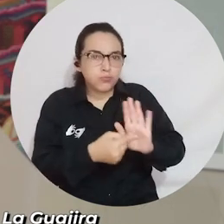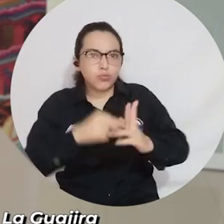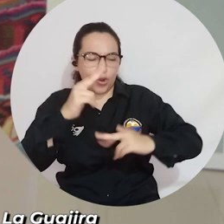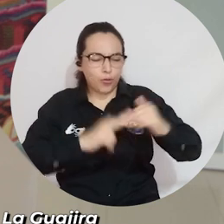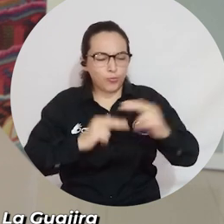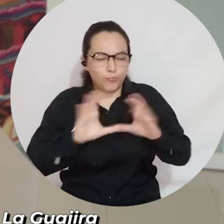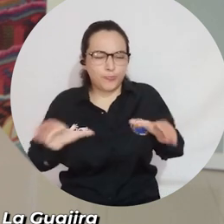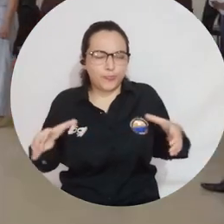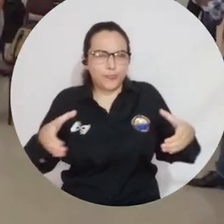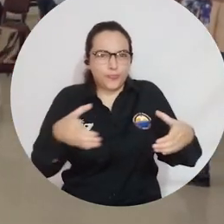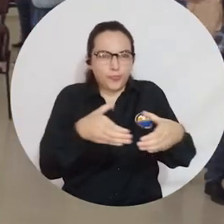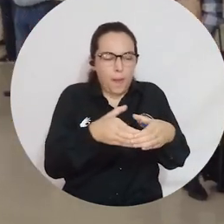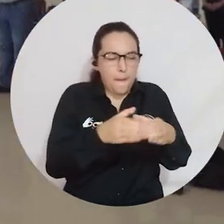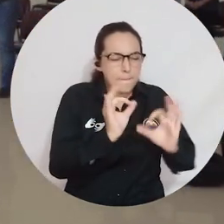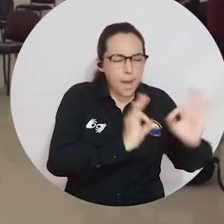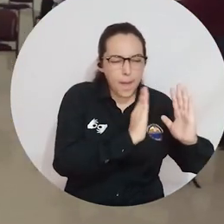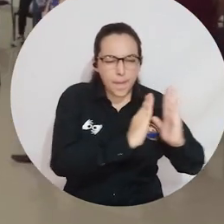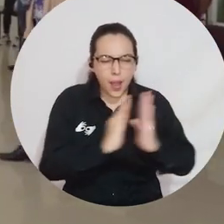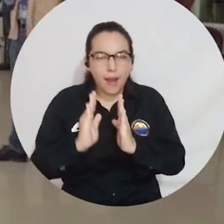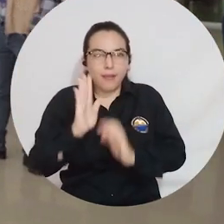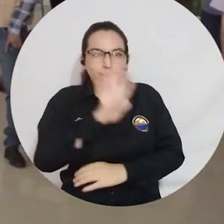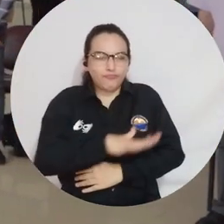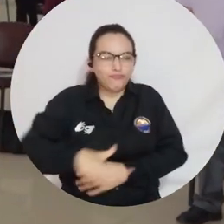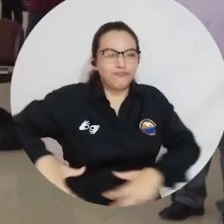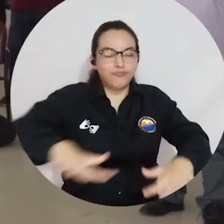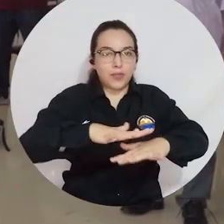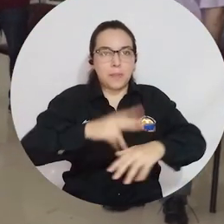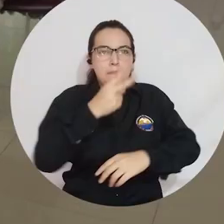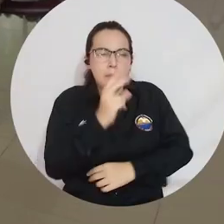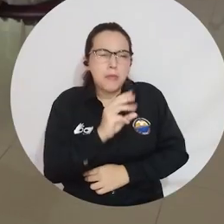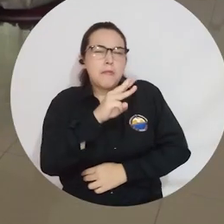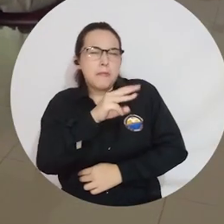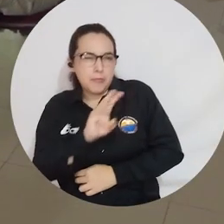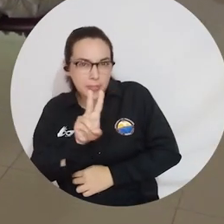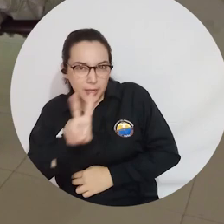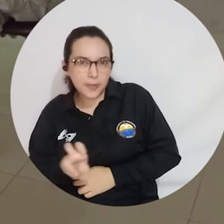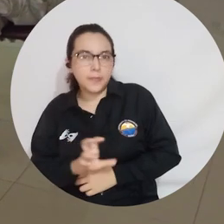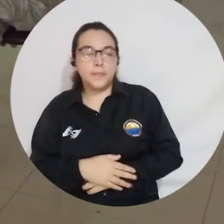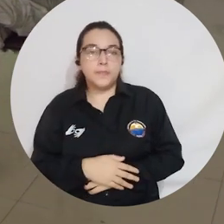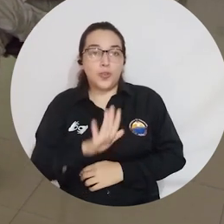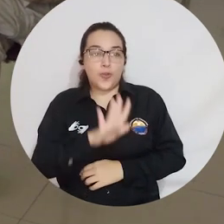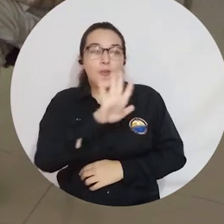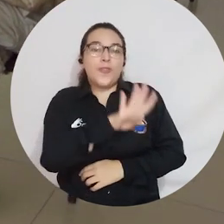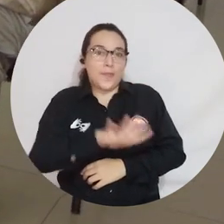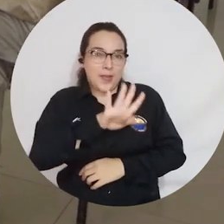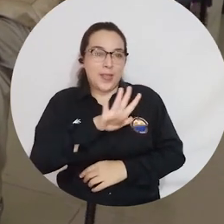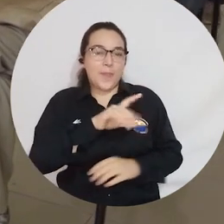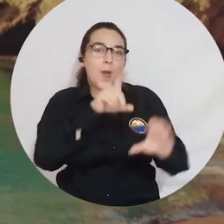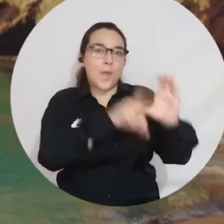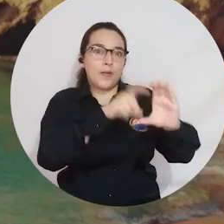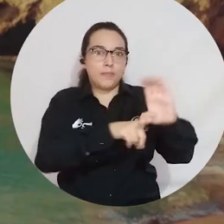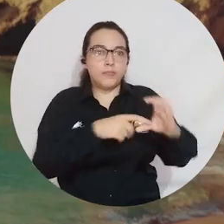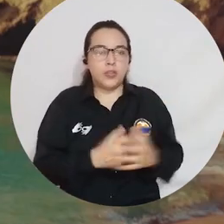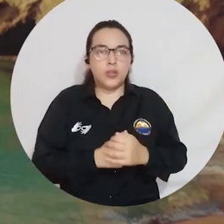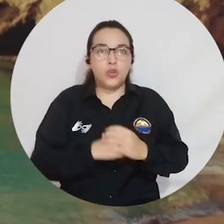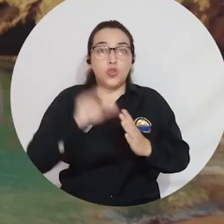una construcción colectiva. El ordenamiento territorial al 2037 que tendrá el Departamento de la Guajira.